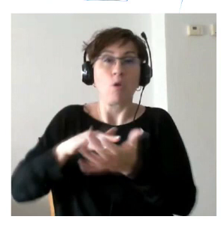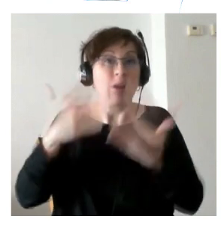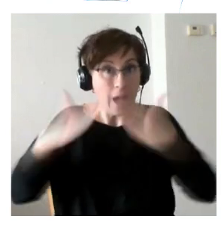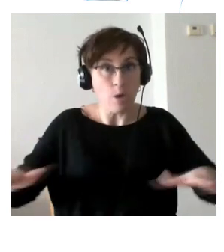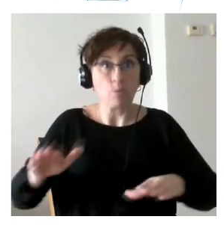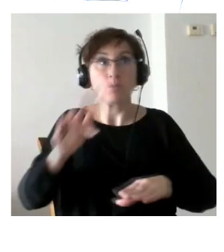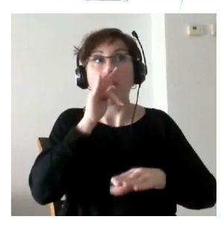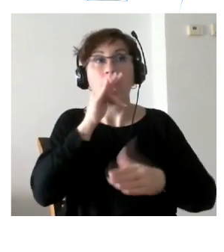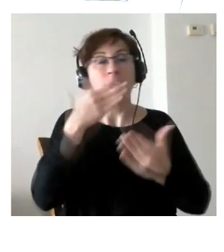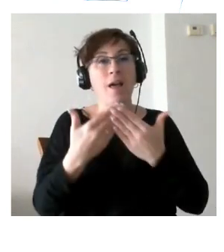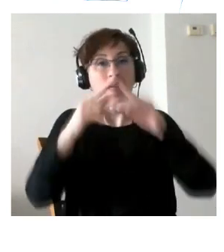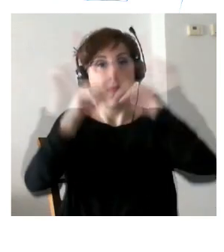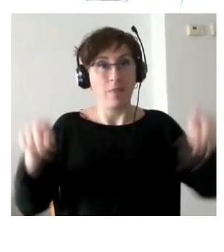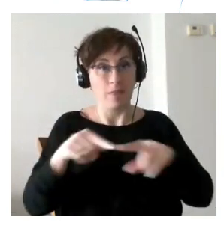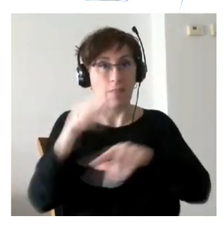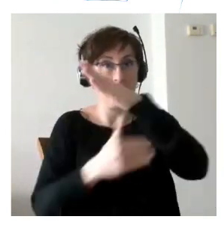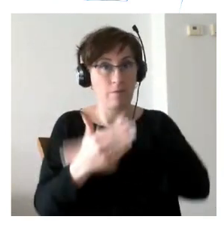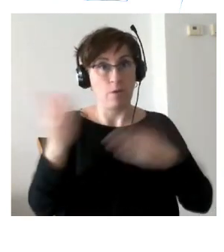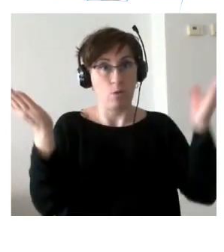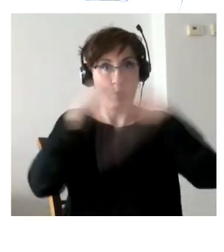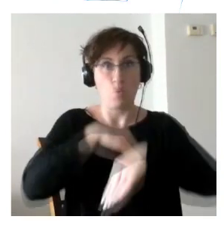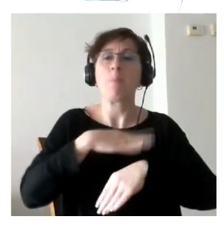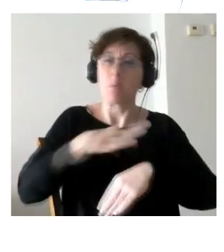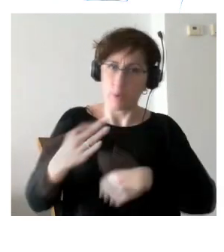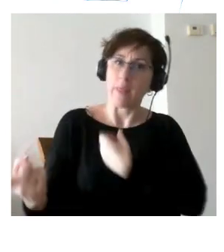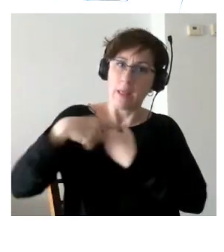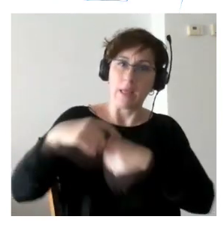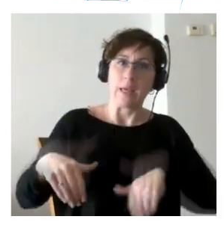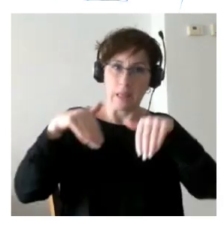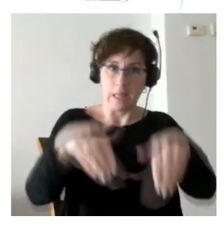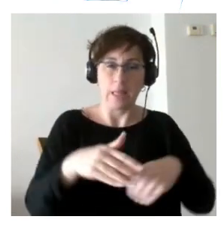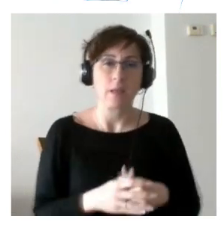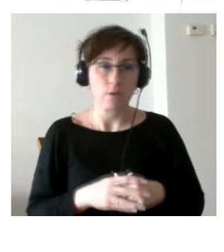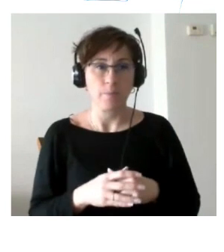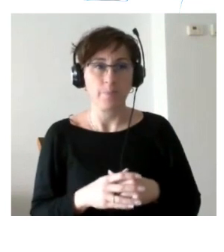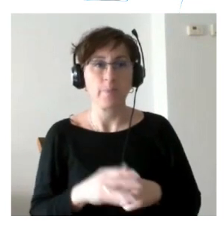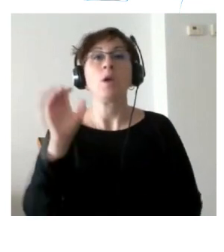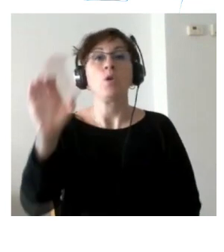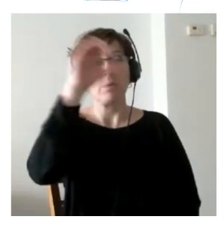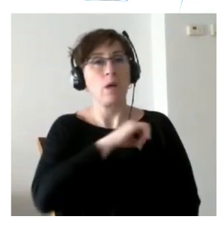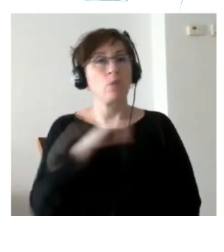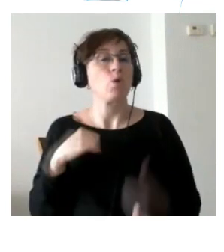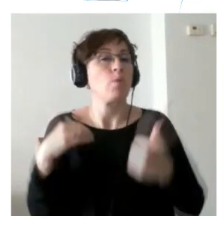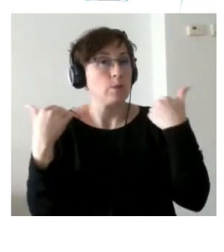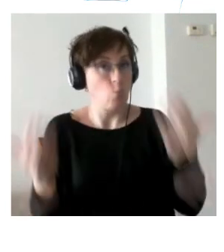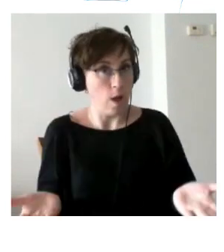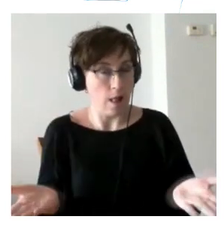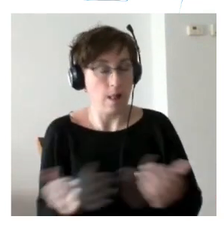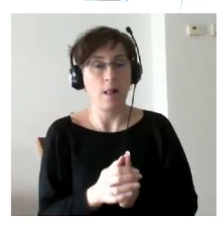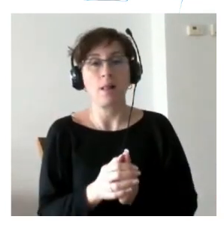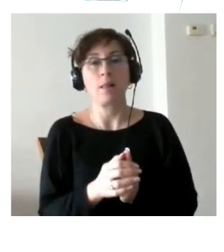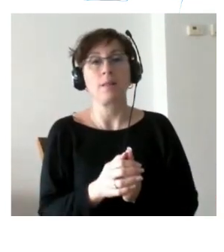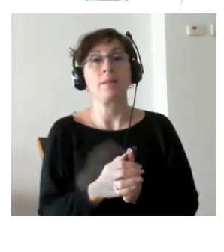podían ser también candidatas a participar en el proyecto las comunidades las autónomas en las que se desplegó que son aquellas en las que las